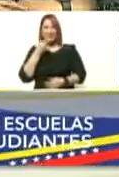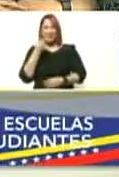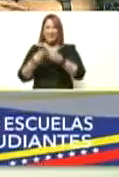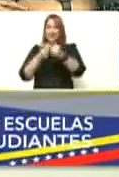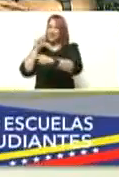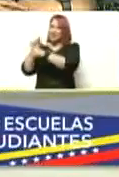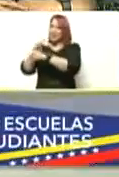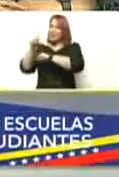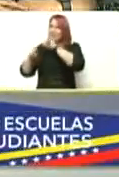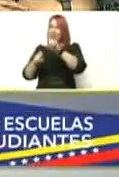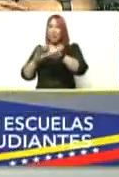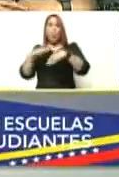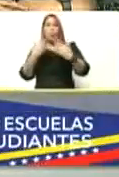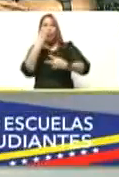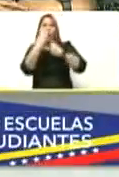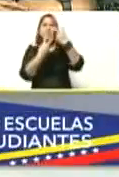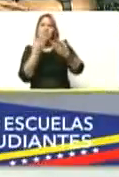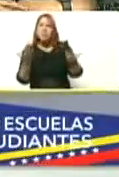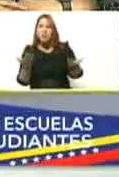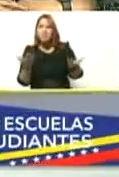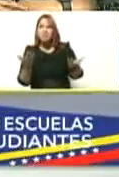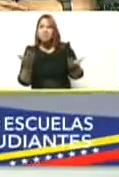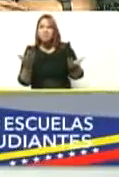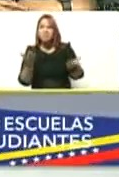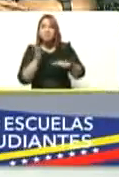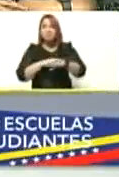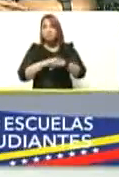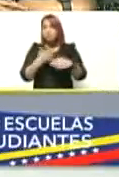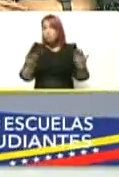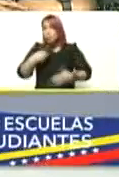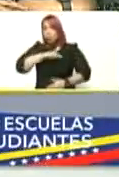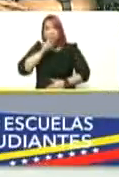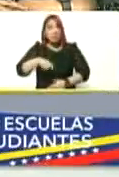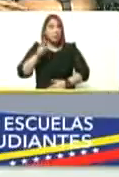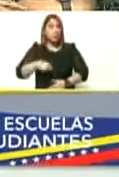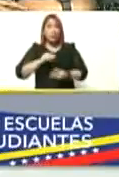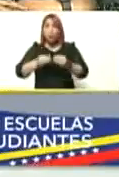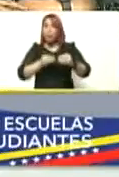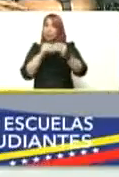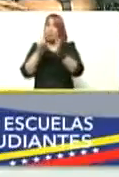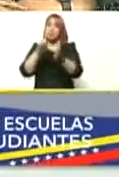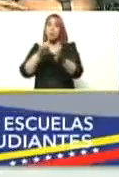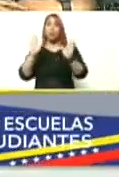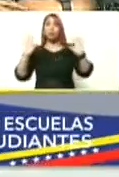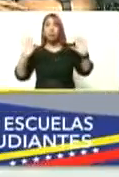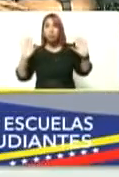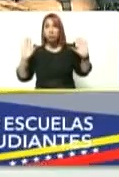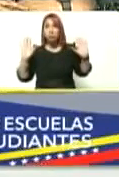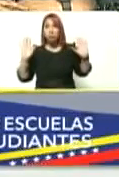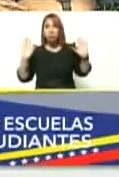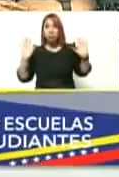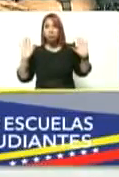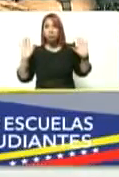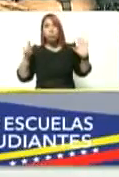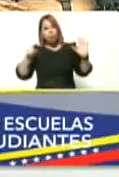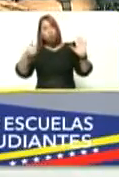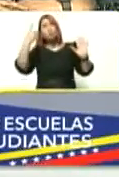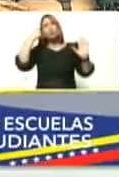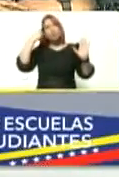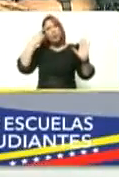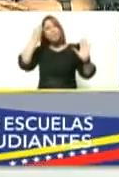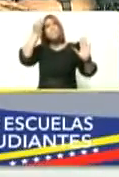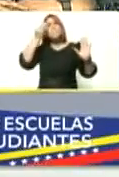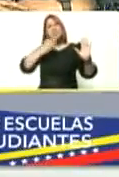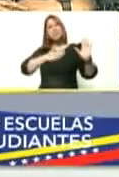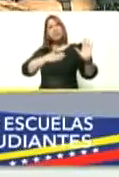cuando nos visita porque necesitamos arreglar nuestro liceo y tú sabes que pensé yo